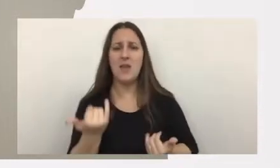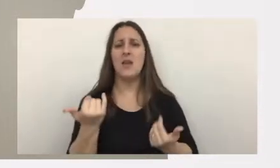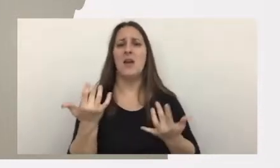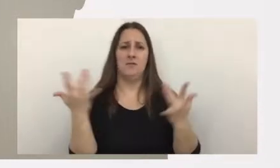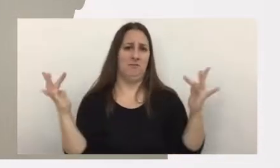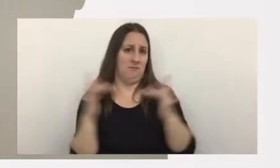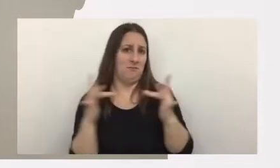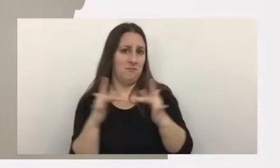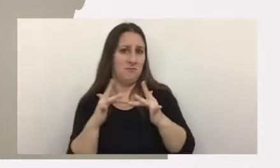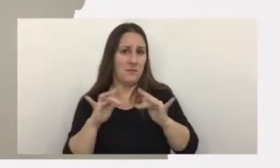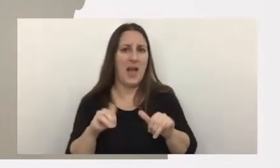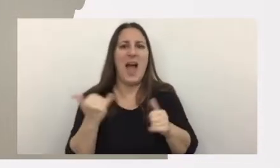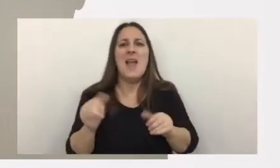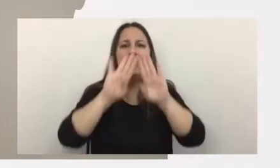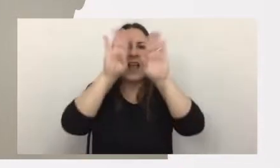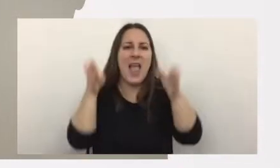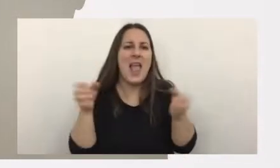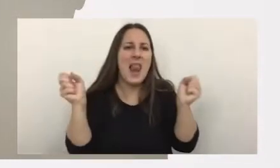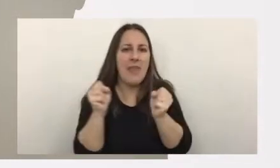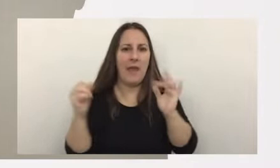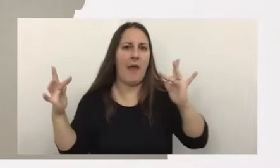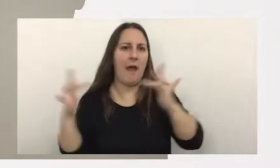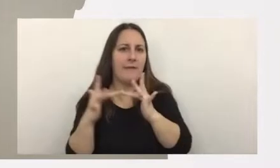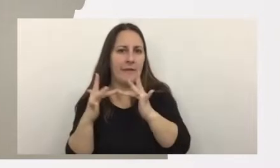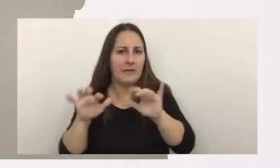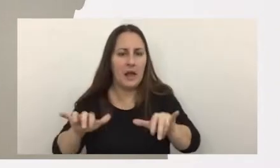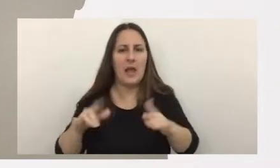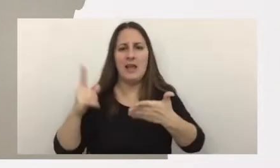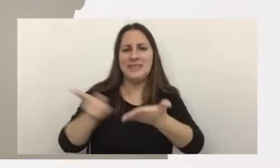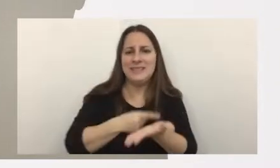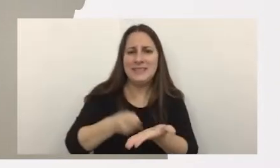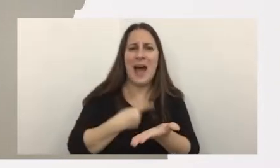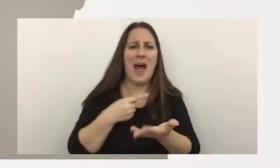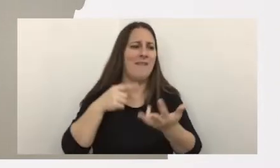hay hasta heladeras conectadas a internet tableta